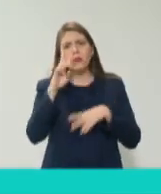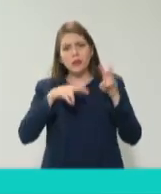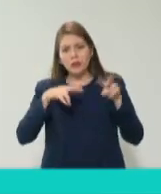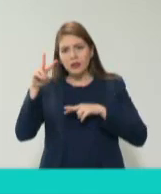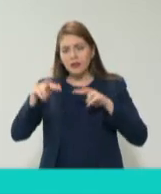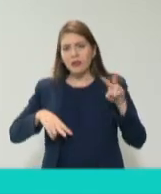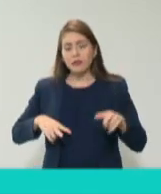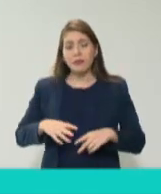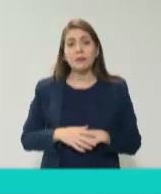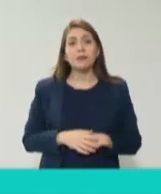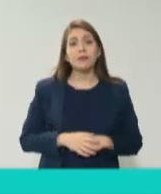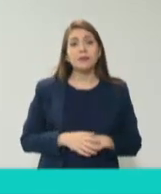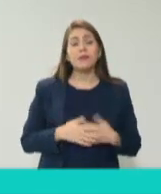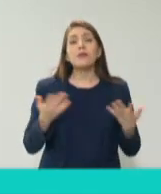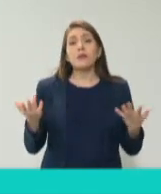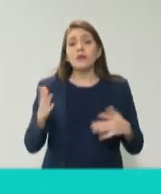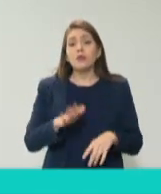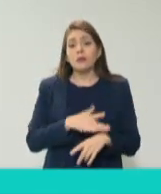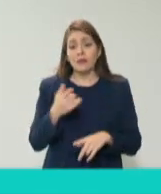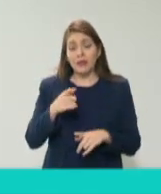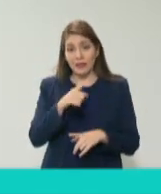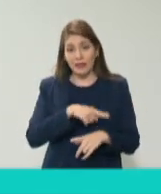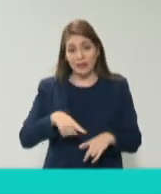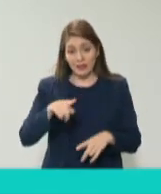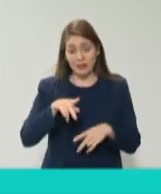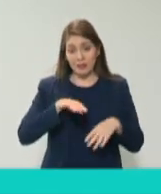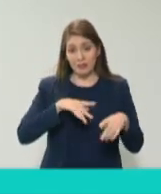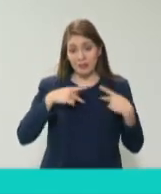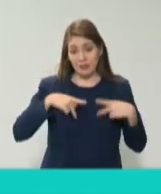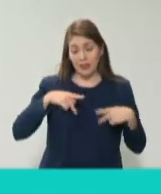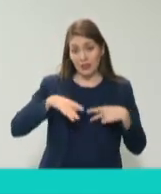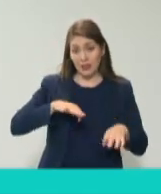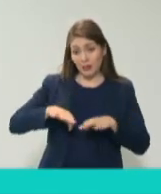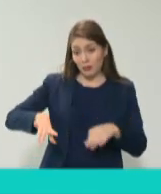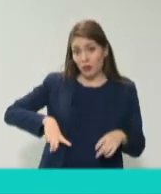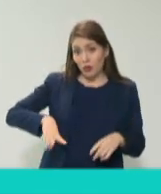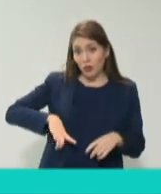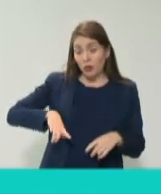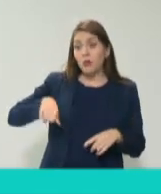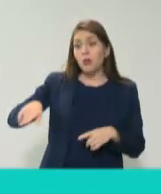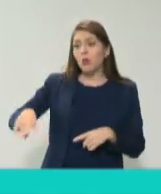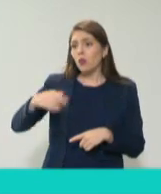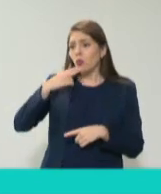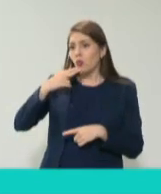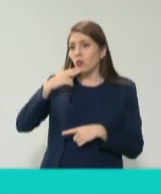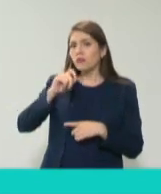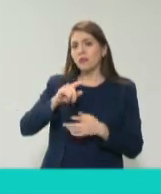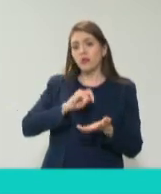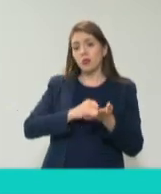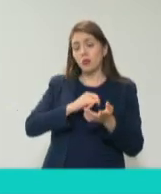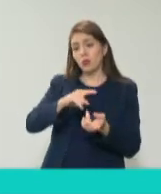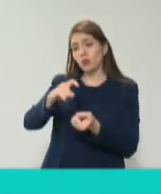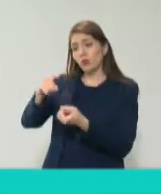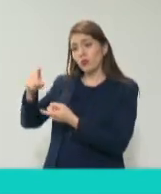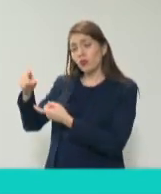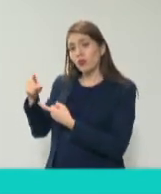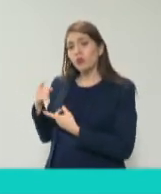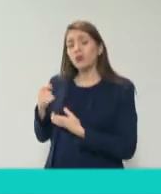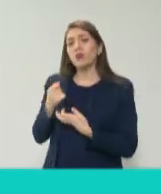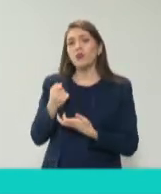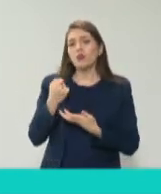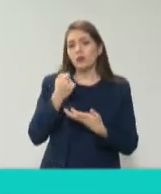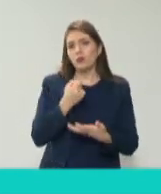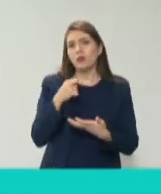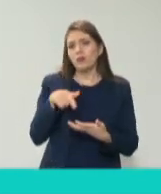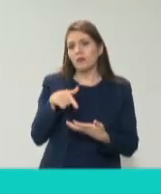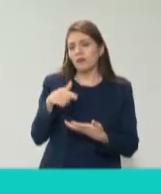esas personas que están en el servicio público están haciendo uso de nuestros recursos y queremos saber que se porten bien entonces